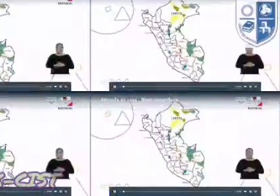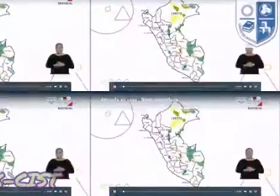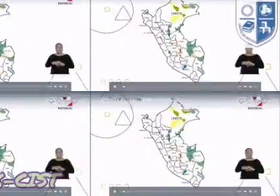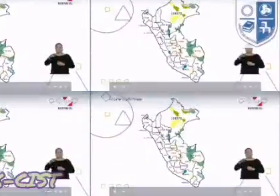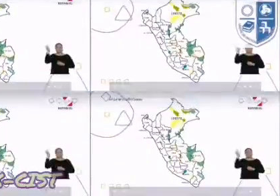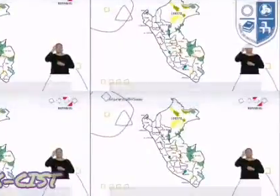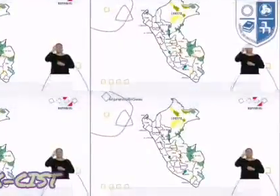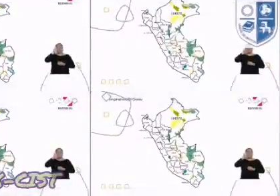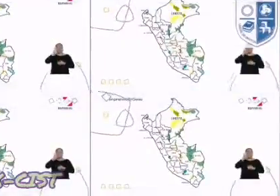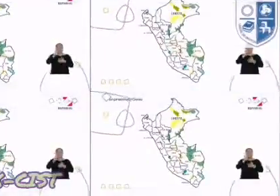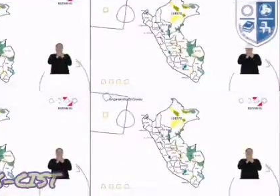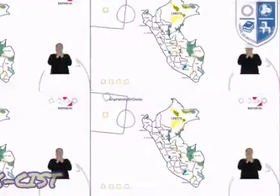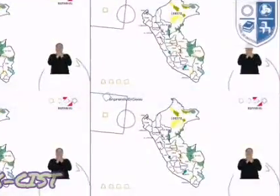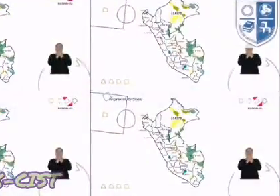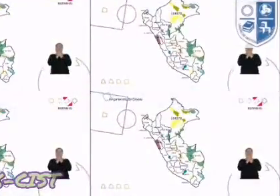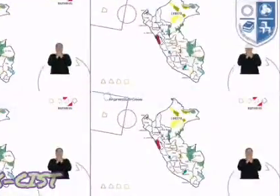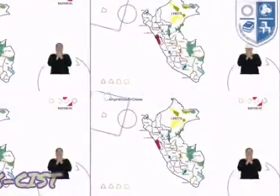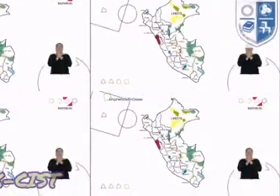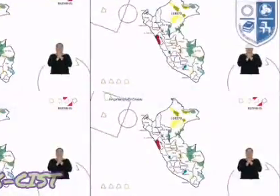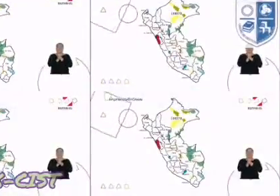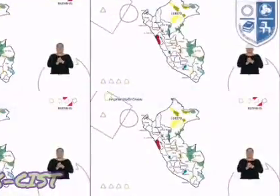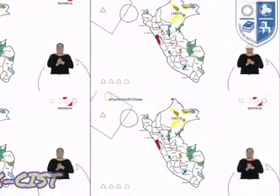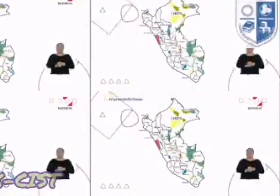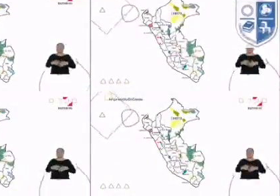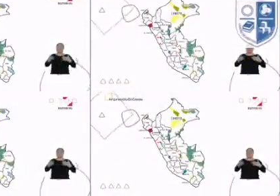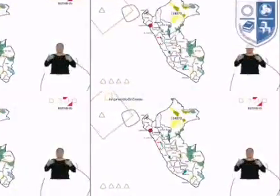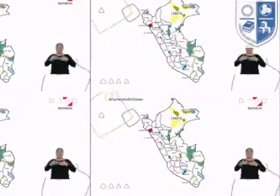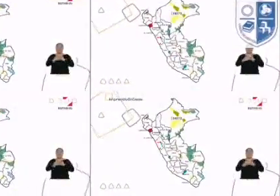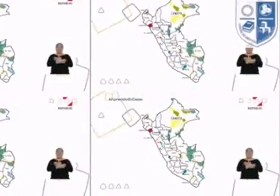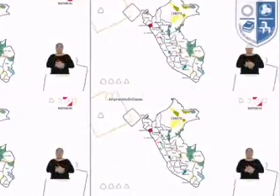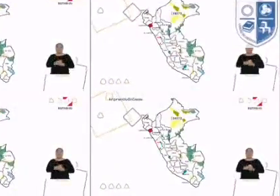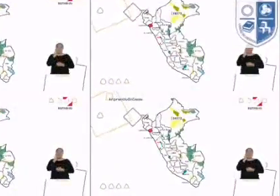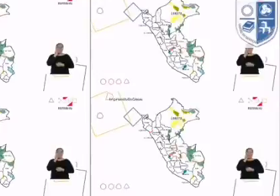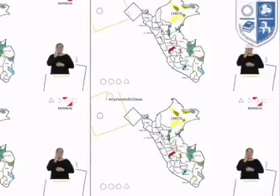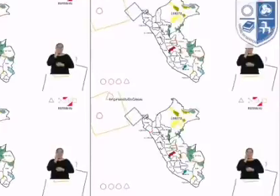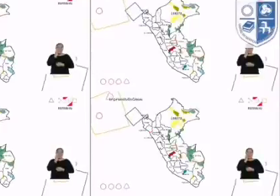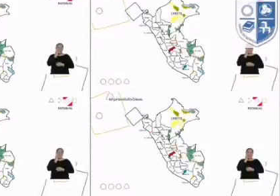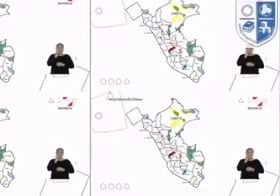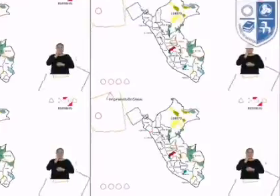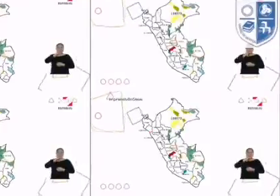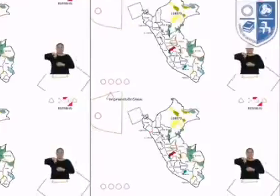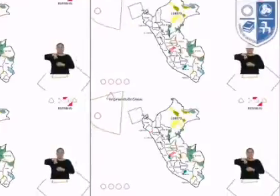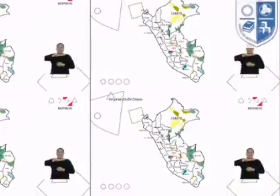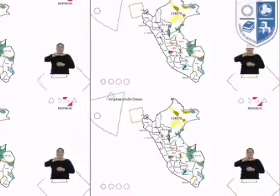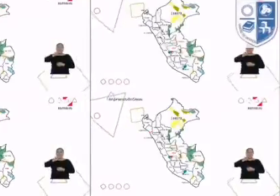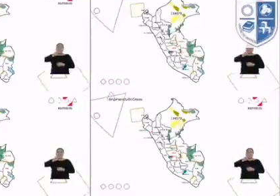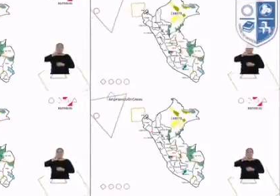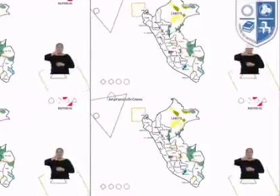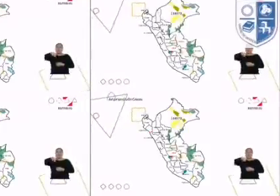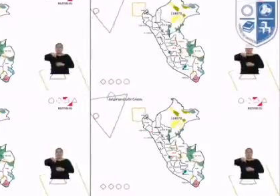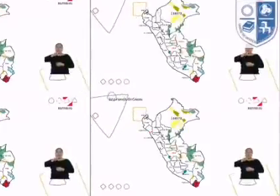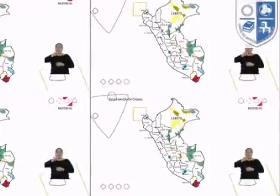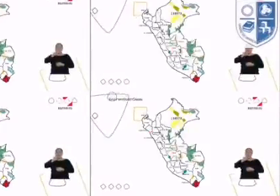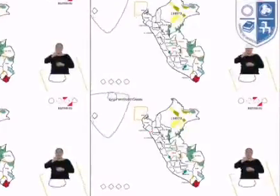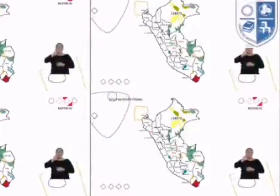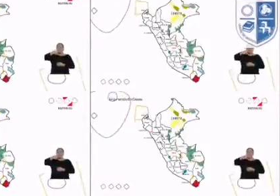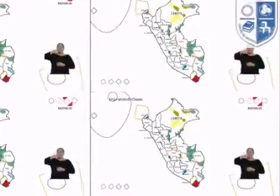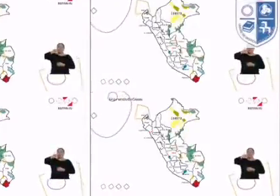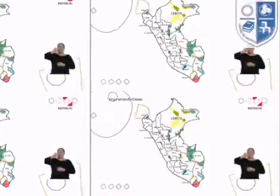Hola, amigas y amigos de Chimbote, Chiclayo, Jauja, Chupaca,